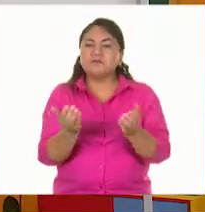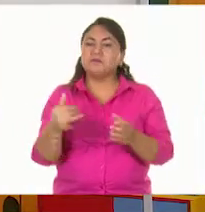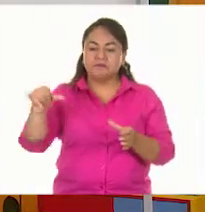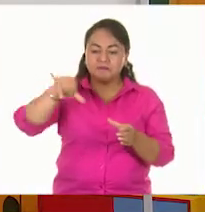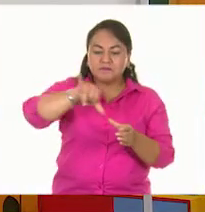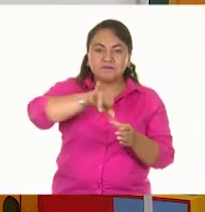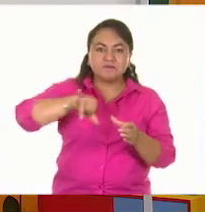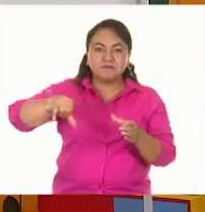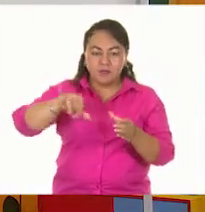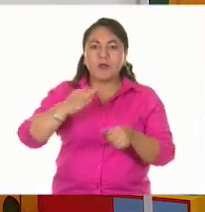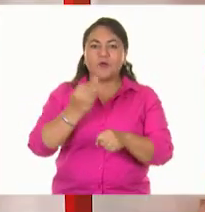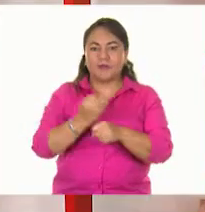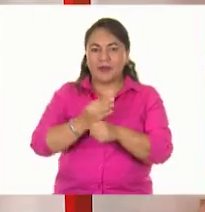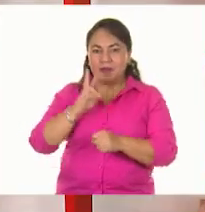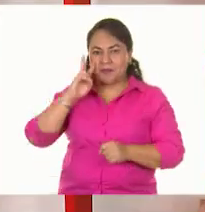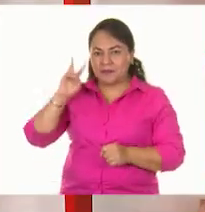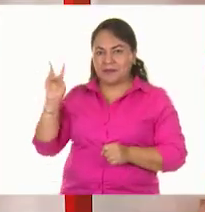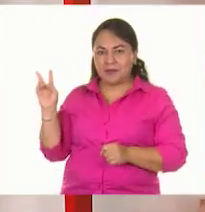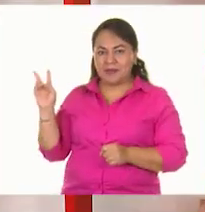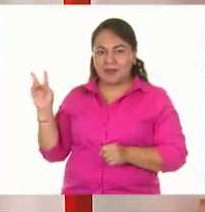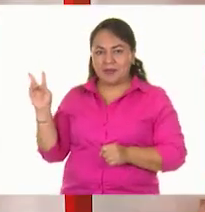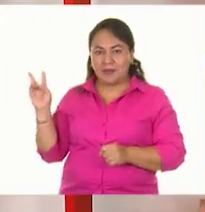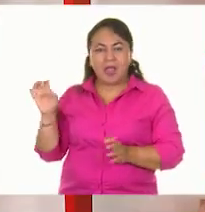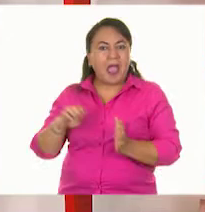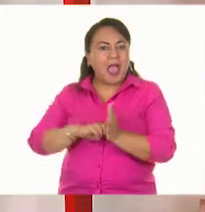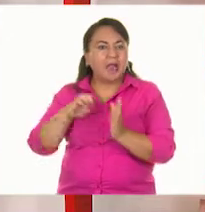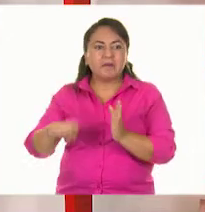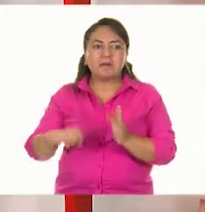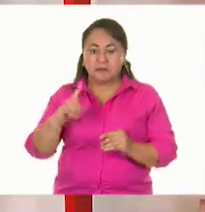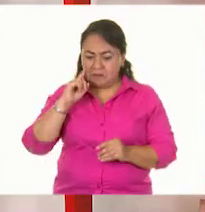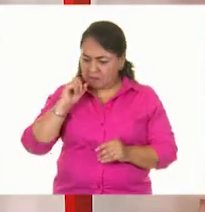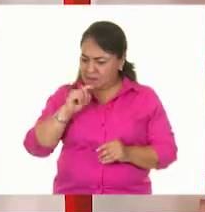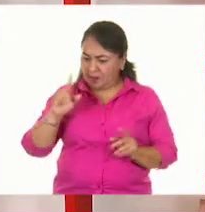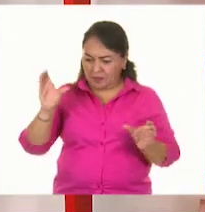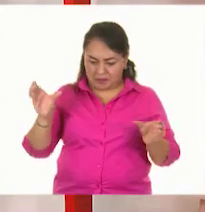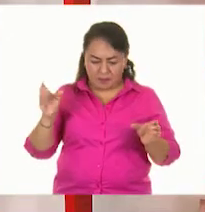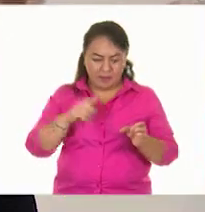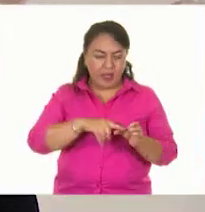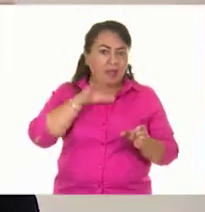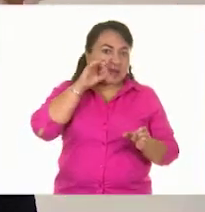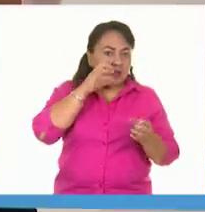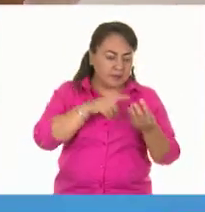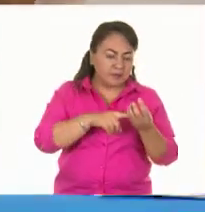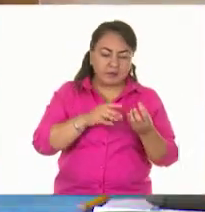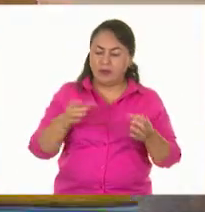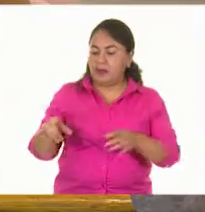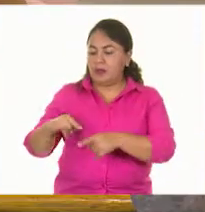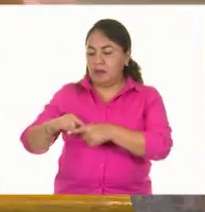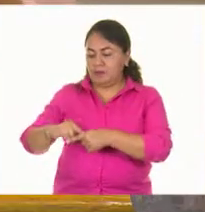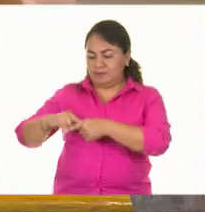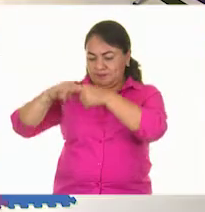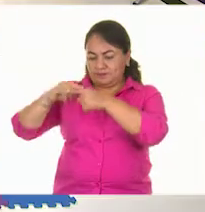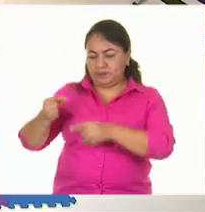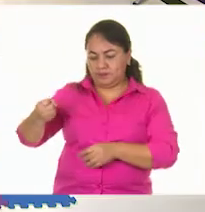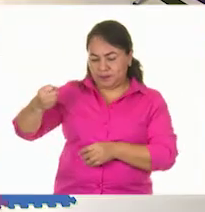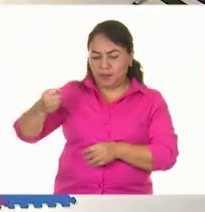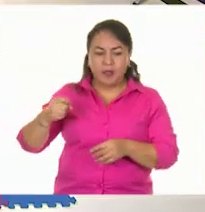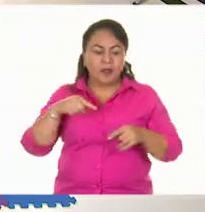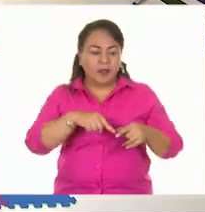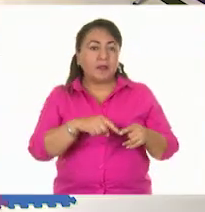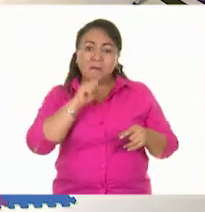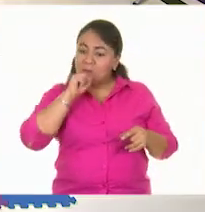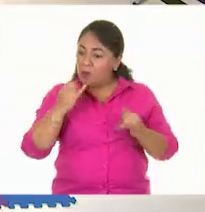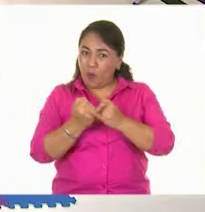por ejemplo, aquí lo estamos viendo claramente, profe Danis, porque tenemos el mismo jugo en una jarra cuadrada y el